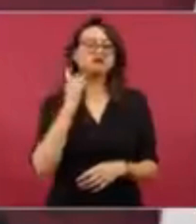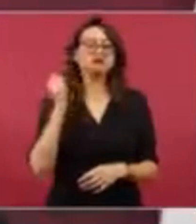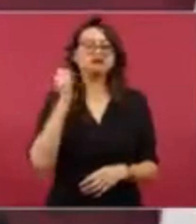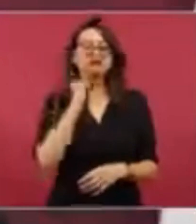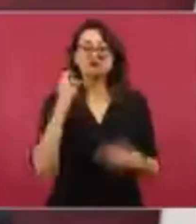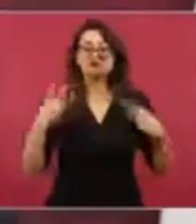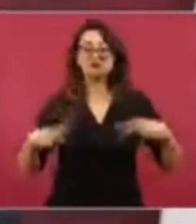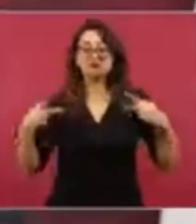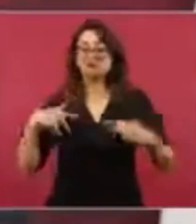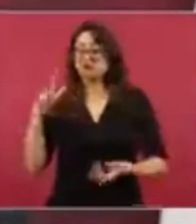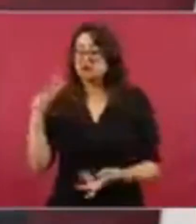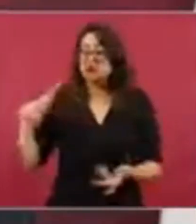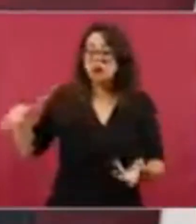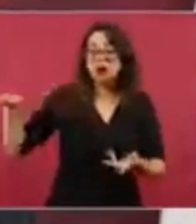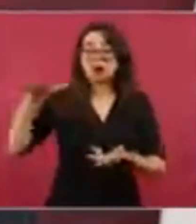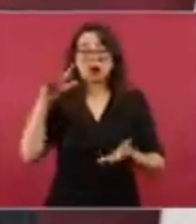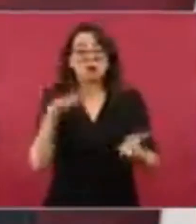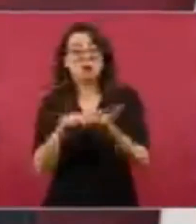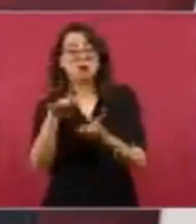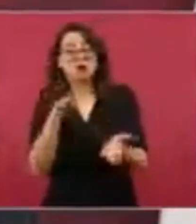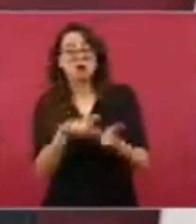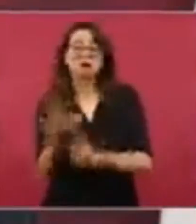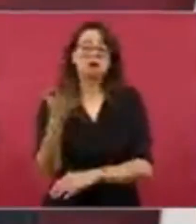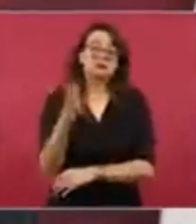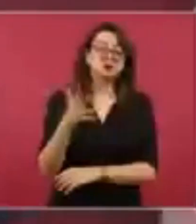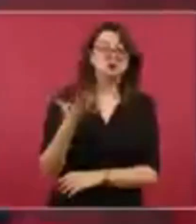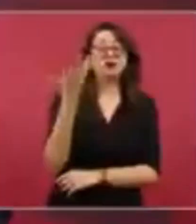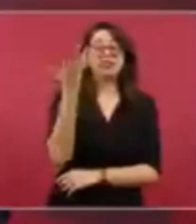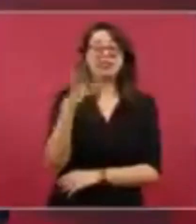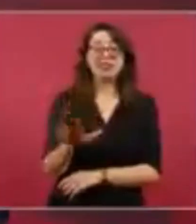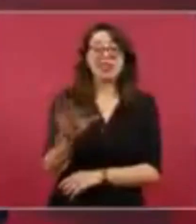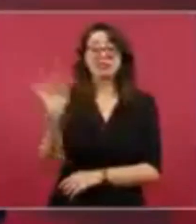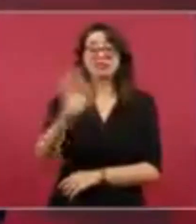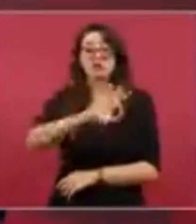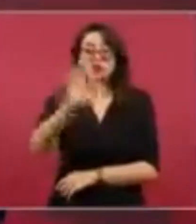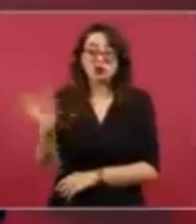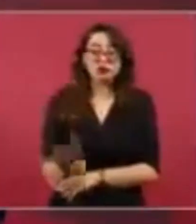debe de tener como el 10 por ciento de aprobación.